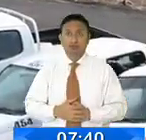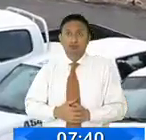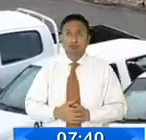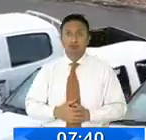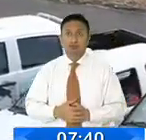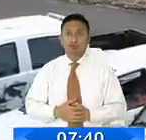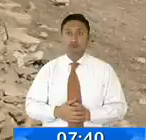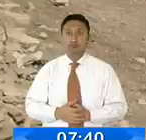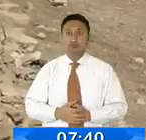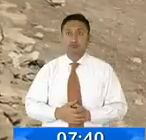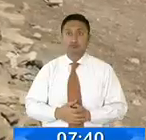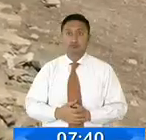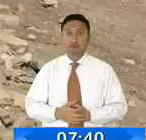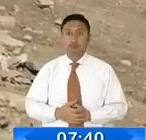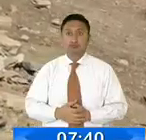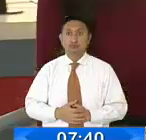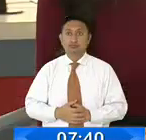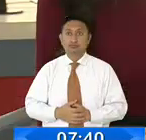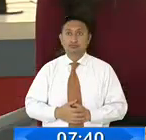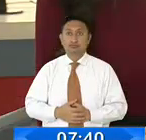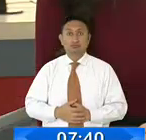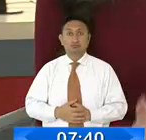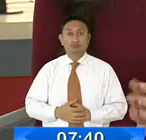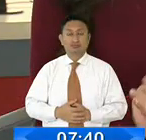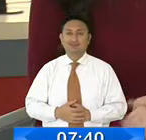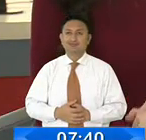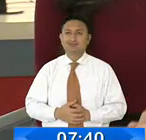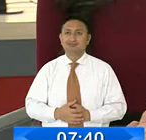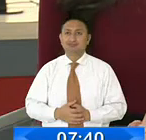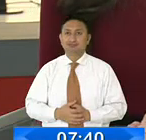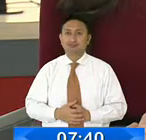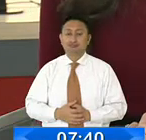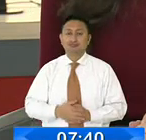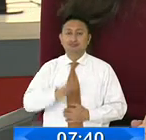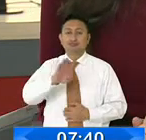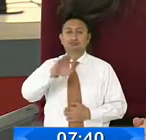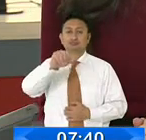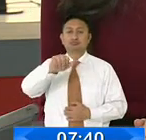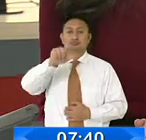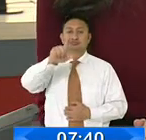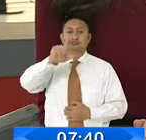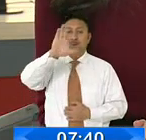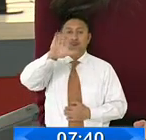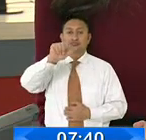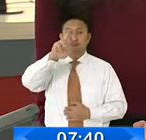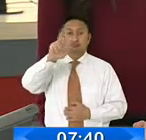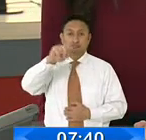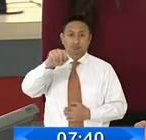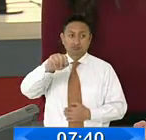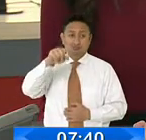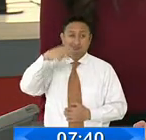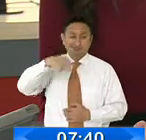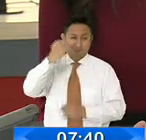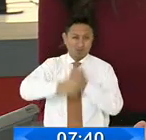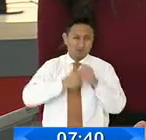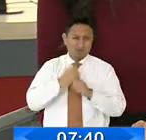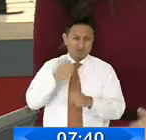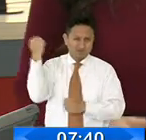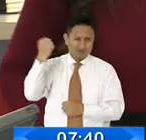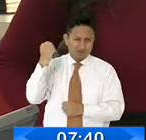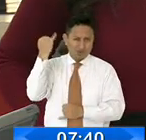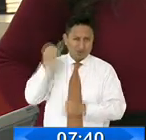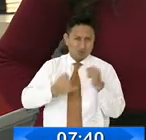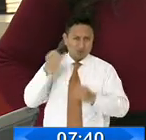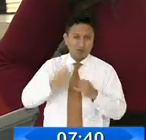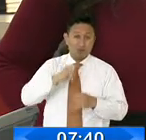Informó José Morales. Y Baltasar Ushka, de 76 años, conocido mundialmente como el último